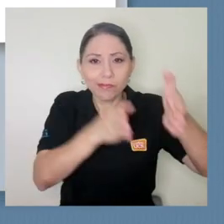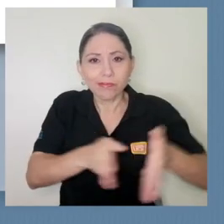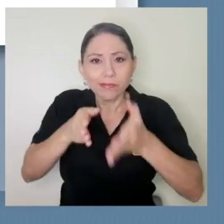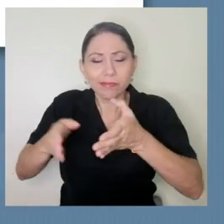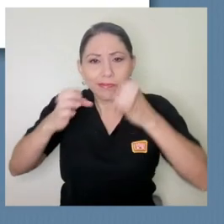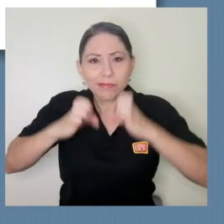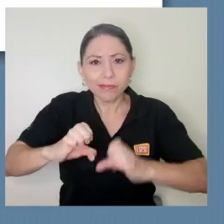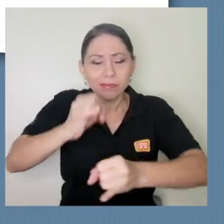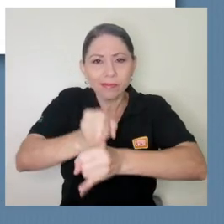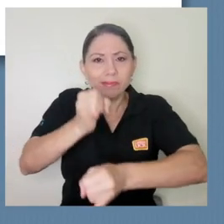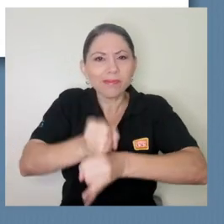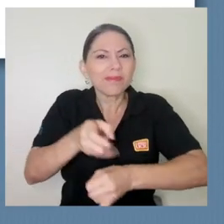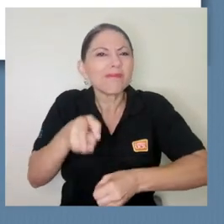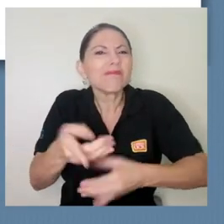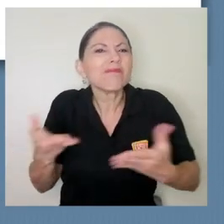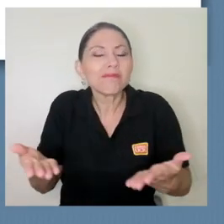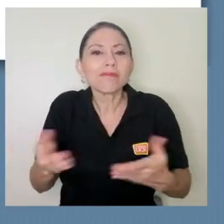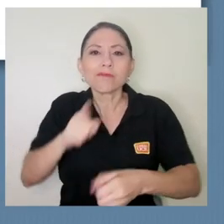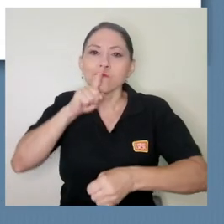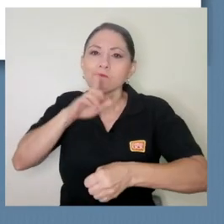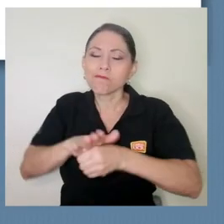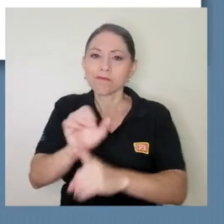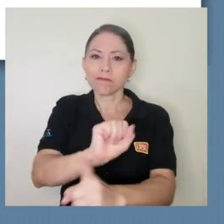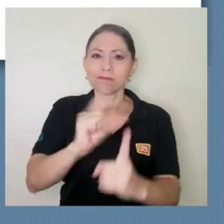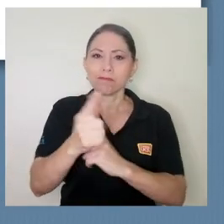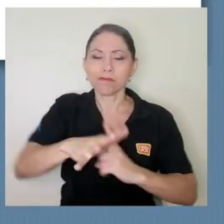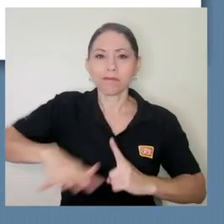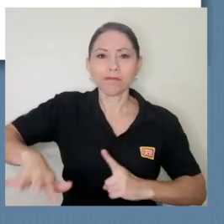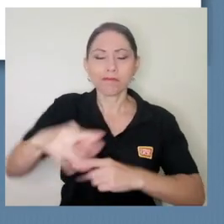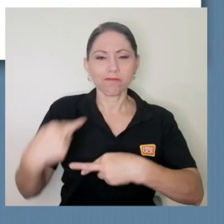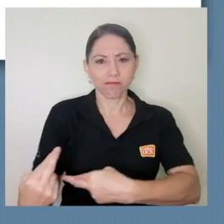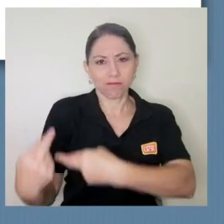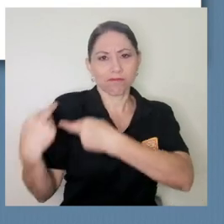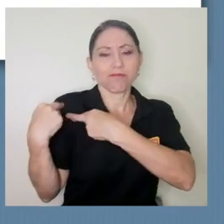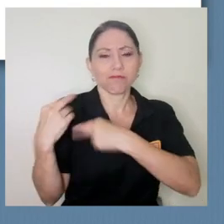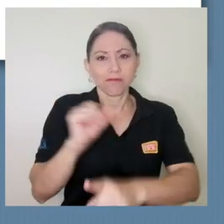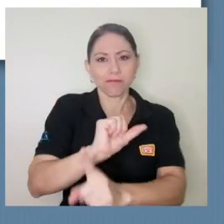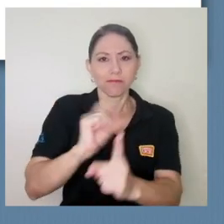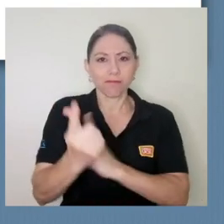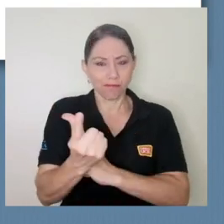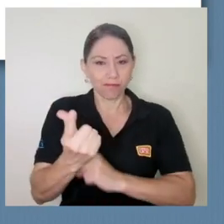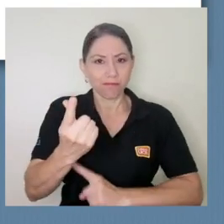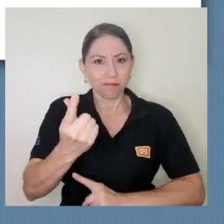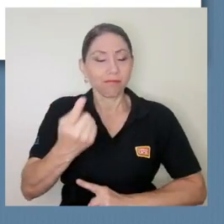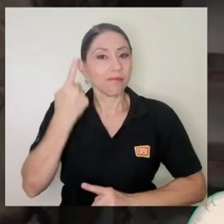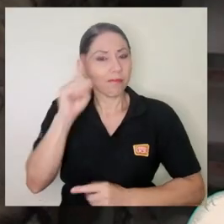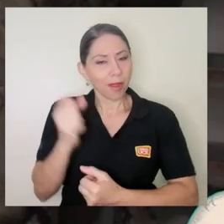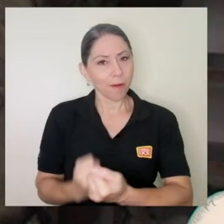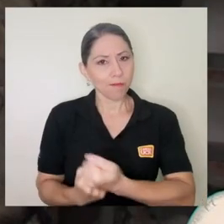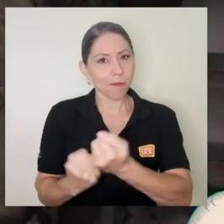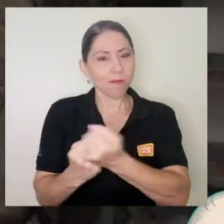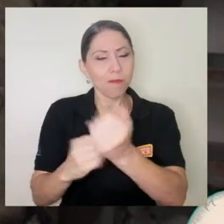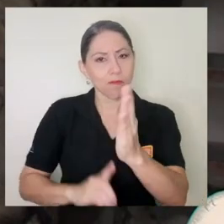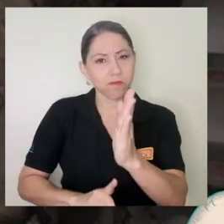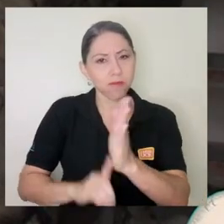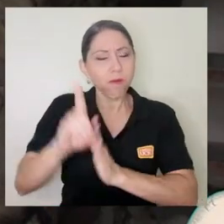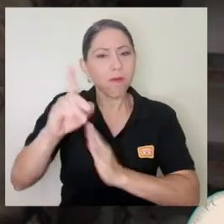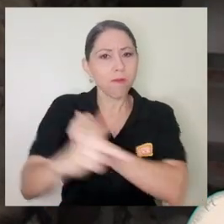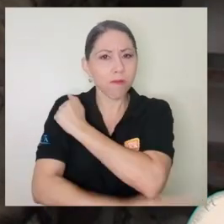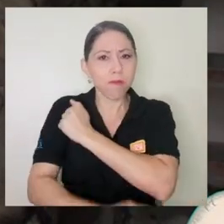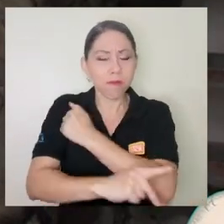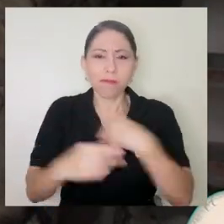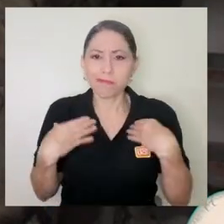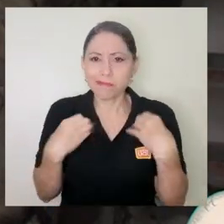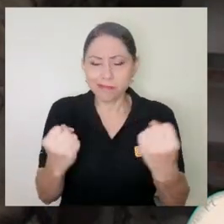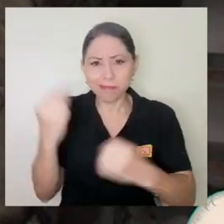Institucional el tema del compromiso social, ¿verdad? Y la responsabilidad social que como colegio tenemos para aportarle al desarrollo del país, a la salud